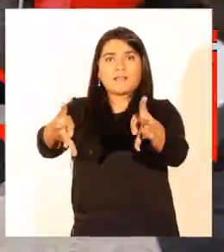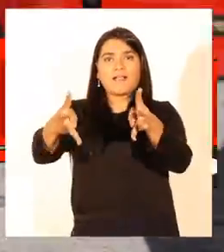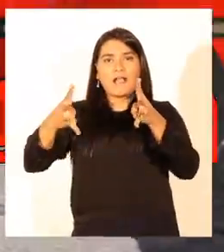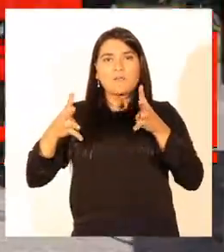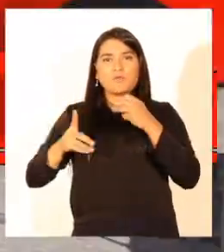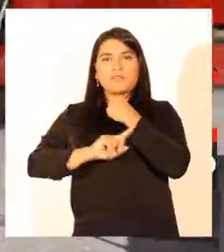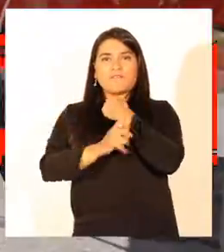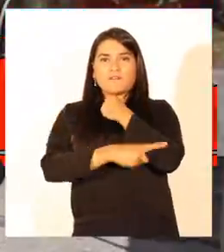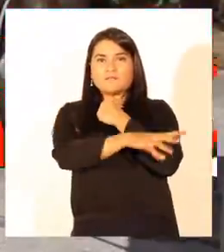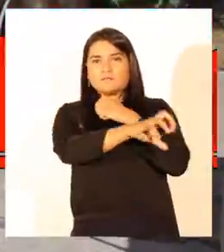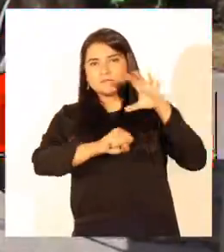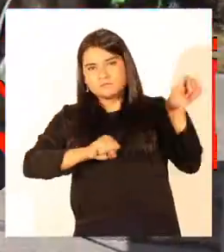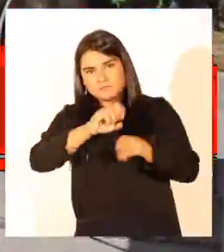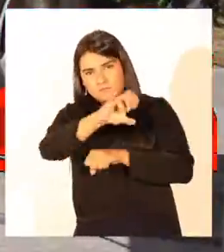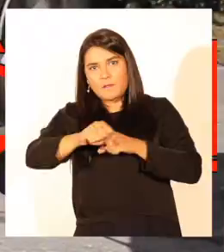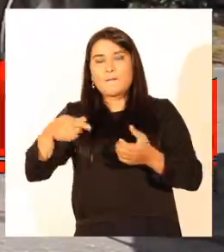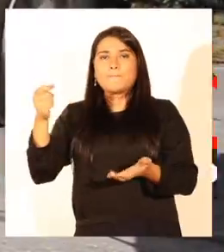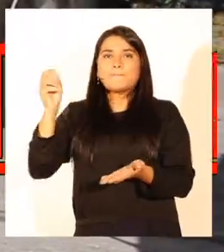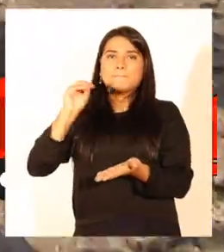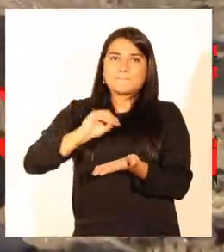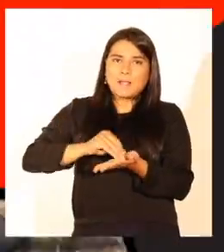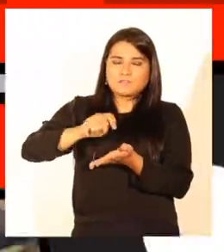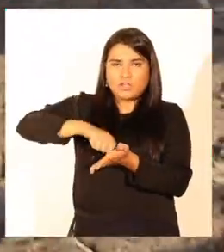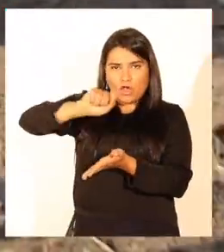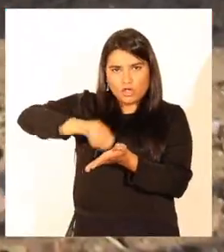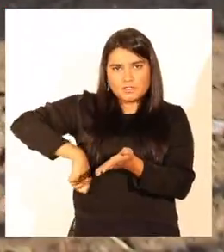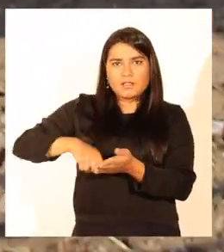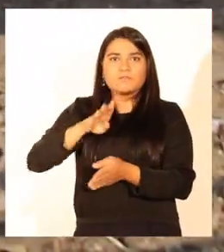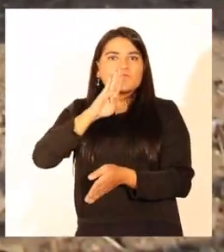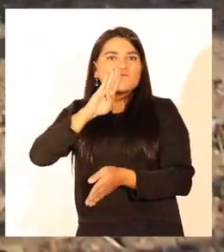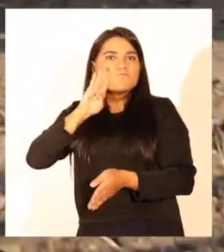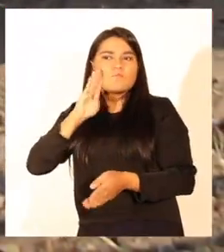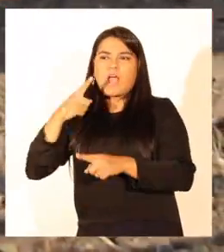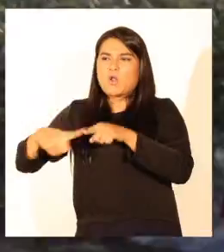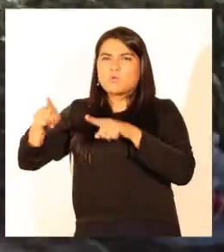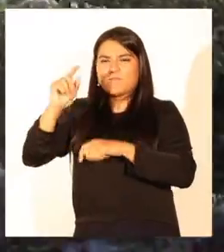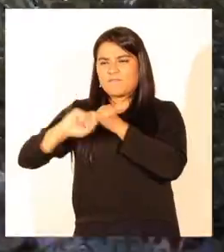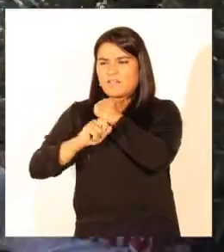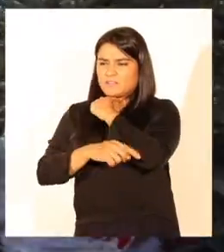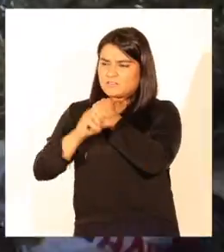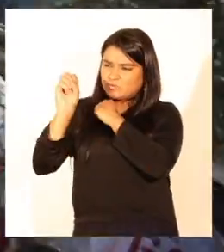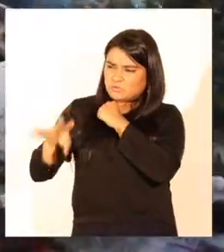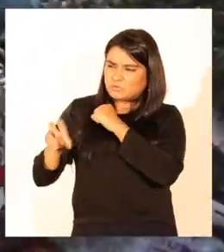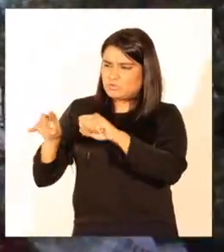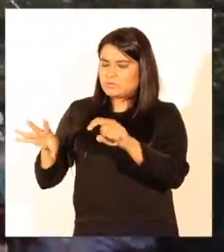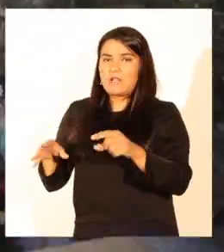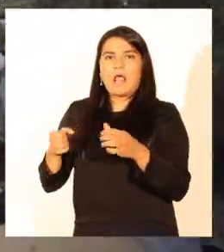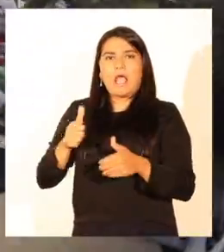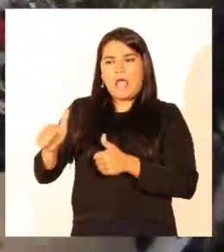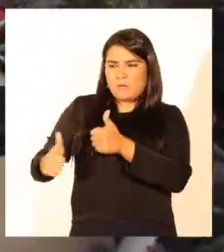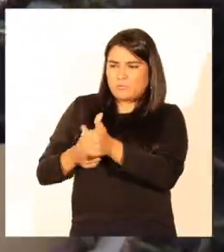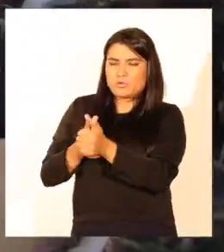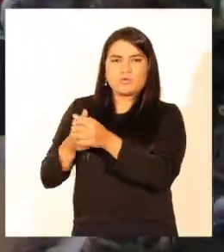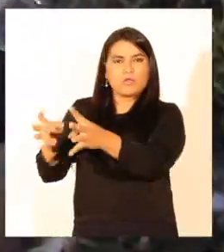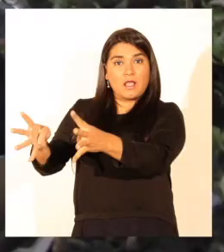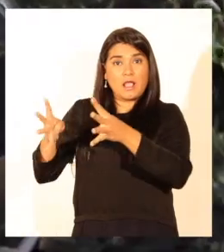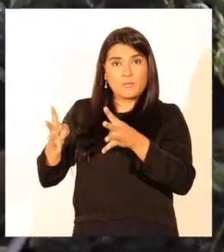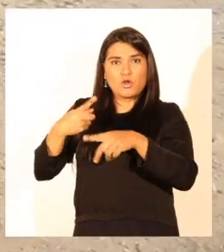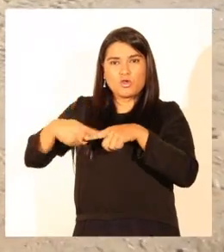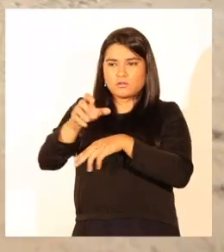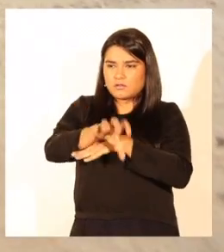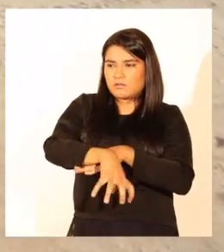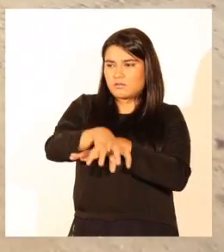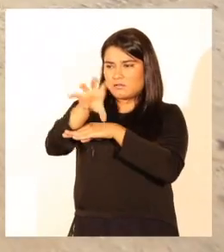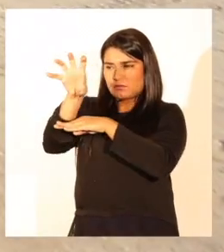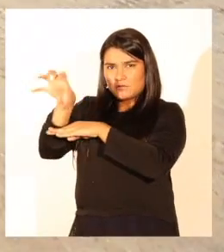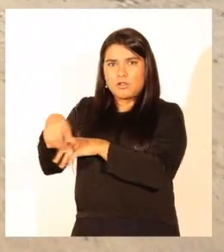domiciliarios, ampliando el contrato de aseo a limpieza de microbasurales con apoyo de un camión, un minicargador y un